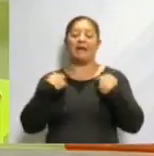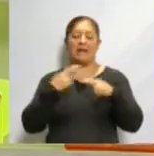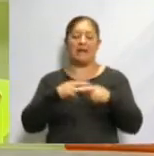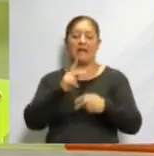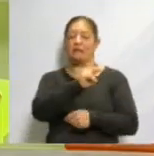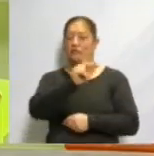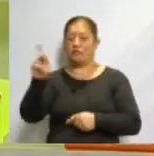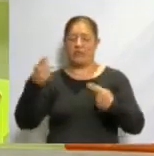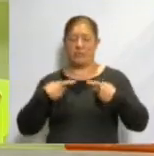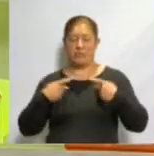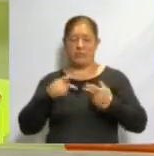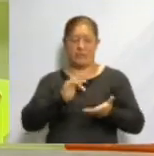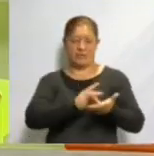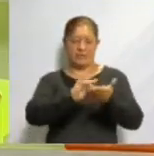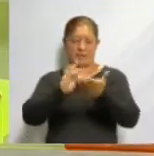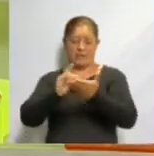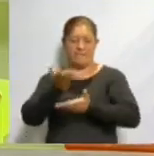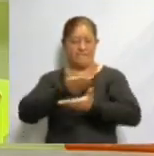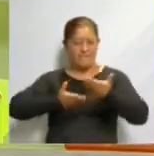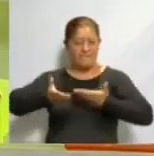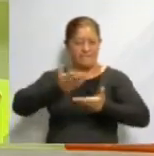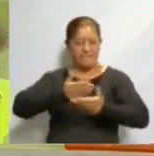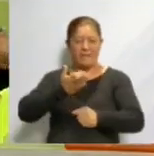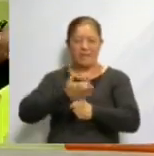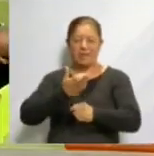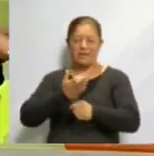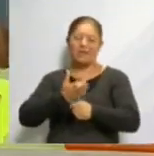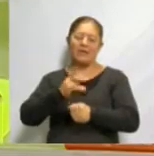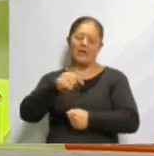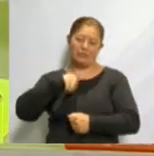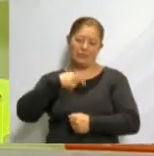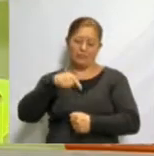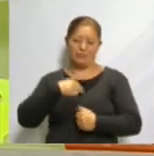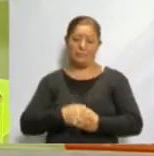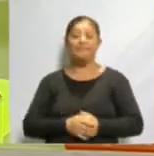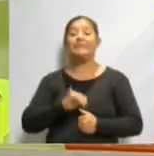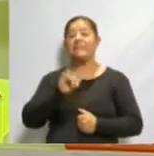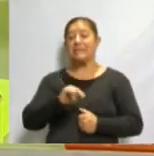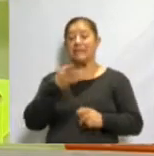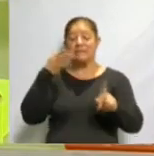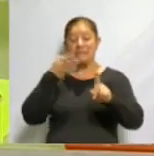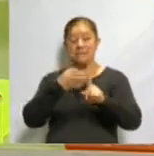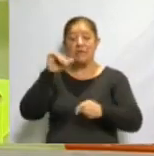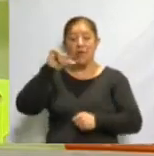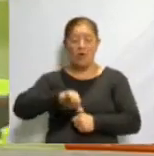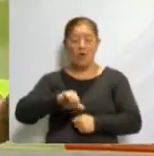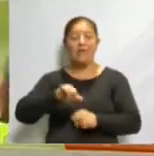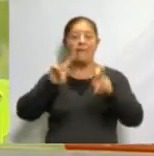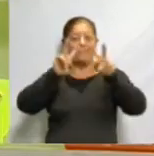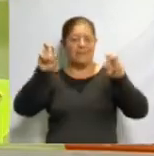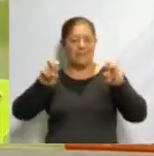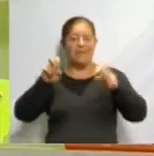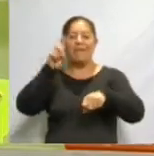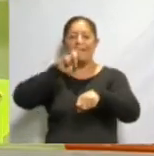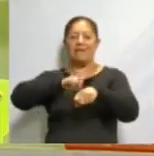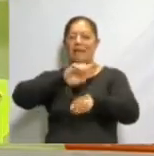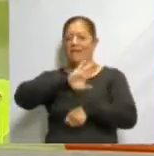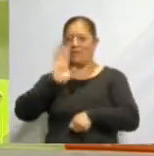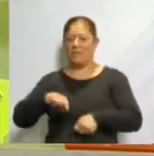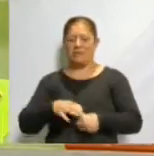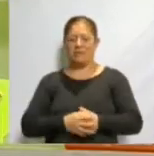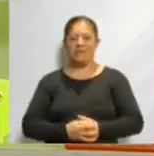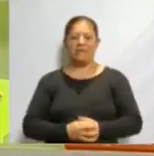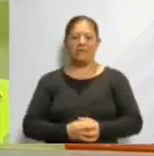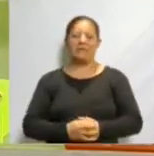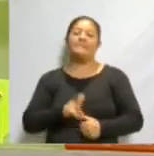la audiencia por compartir este tiempo con nosotros. Efectivamente, el día de hoy hablaremos del Día de Muertos. Y es